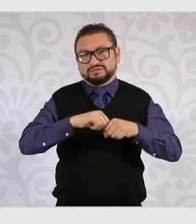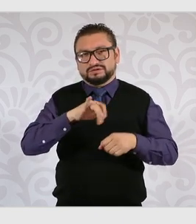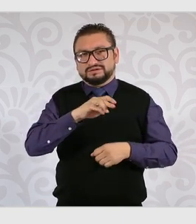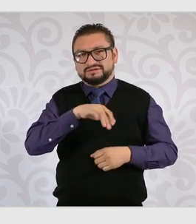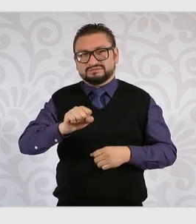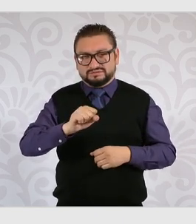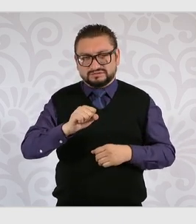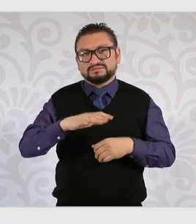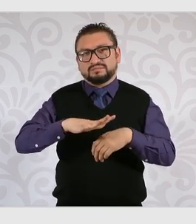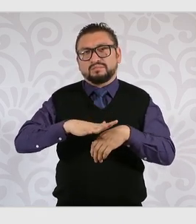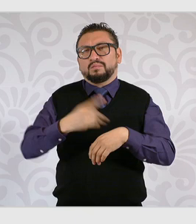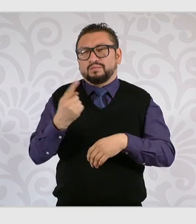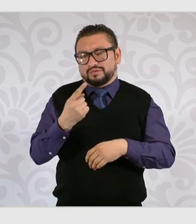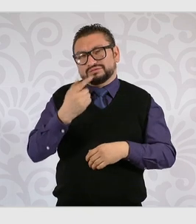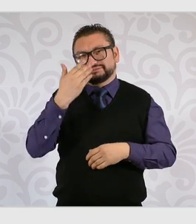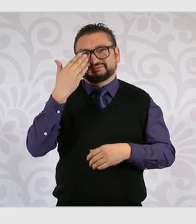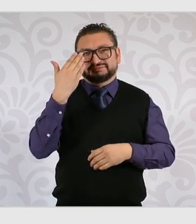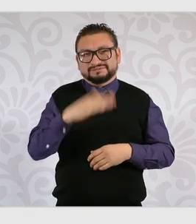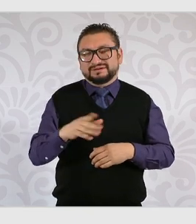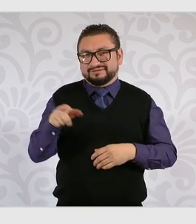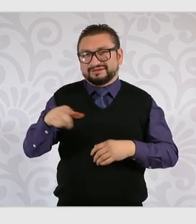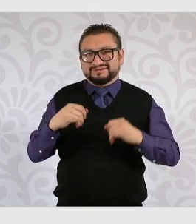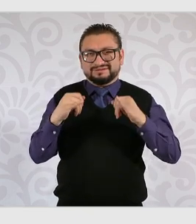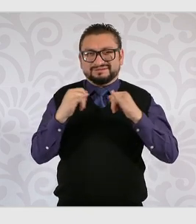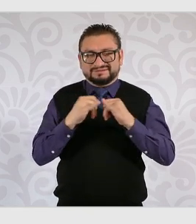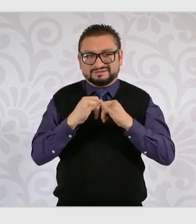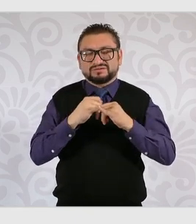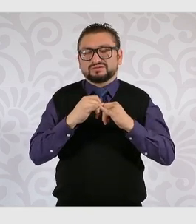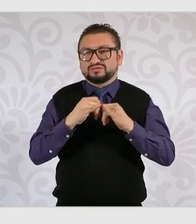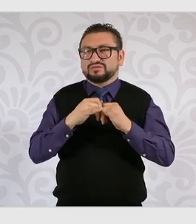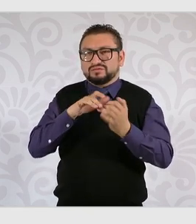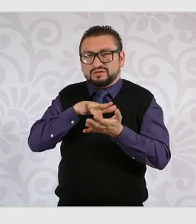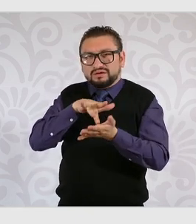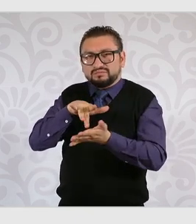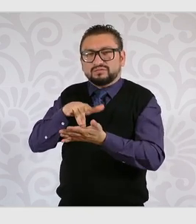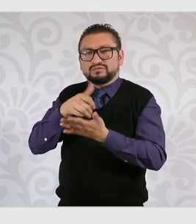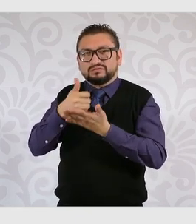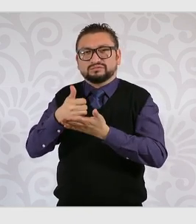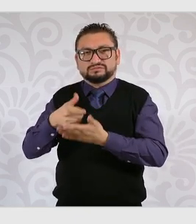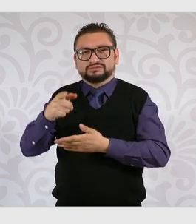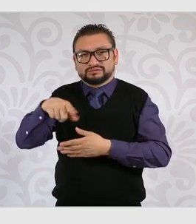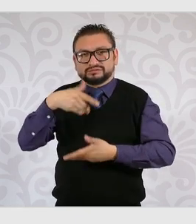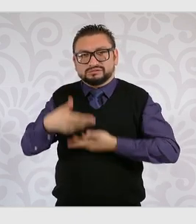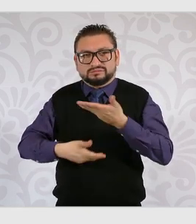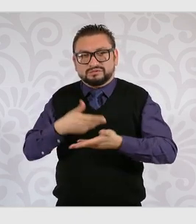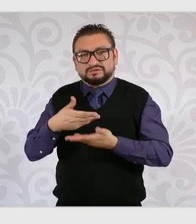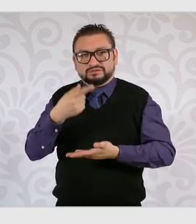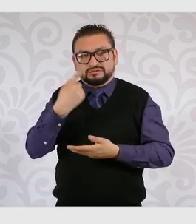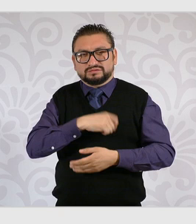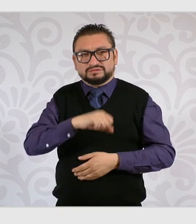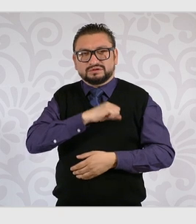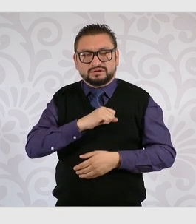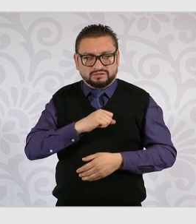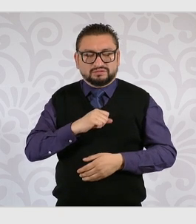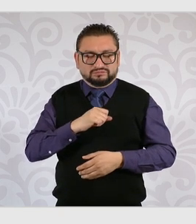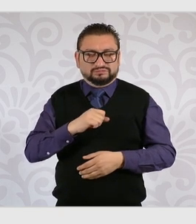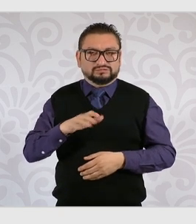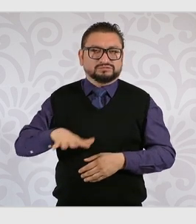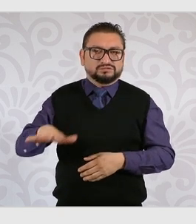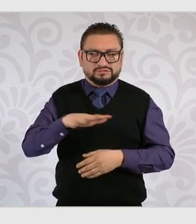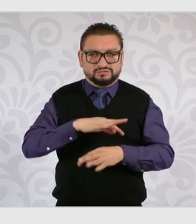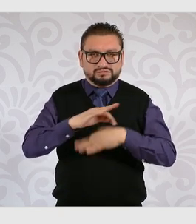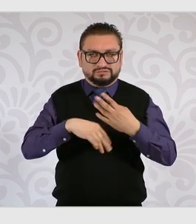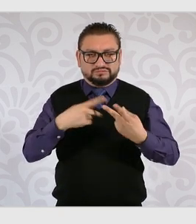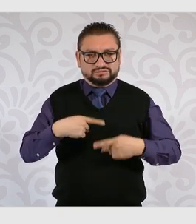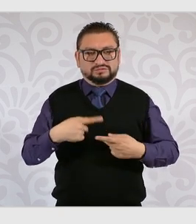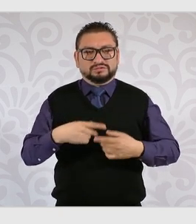evidentemente por ser la institución que da justamente estos servicios de cobertura de seguridad social y por